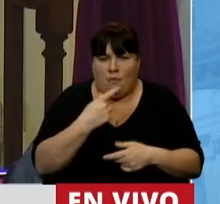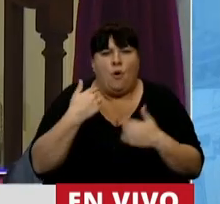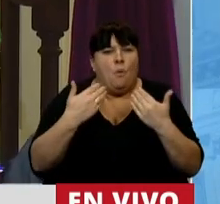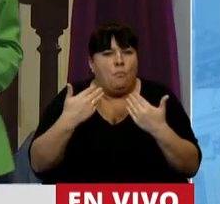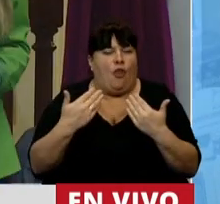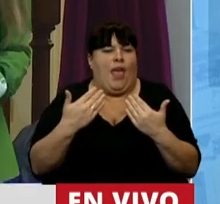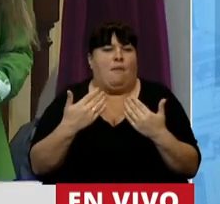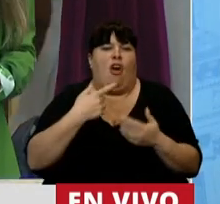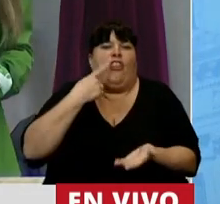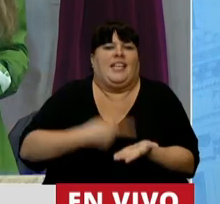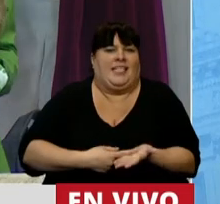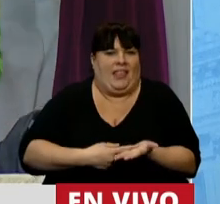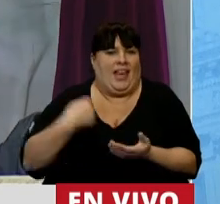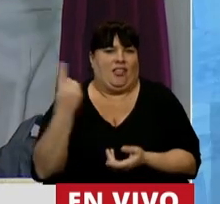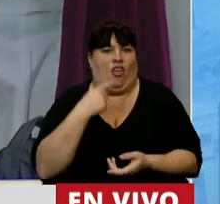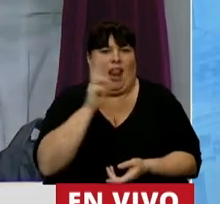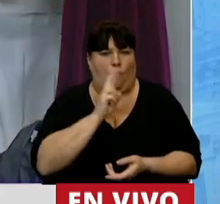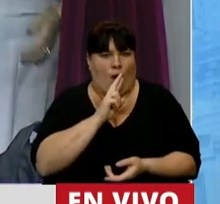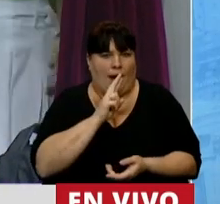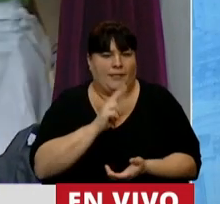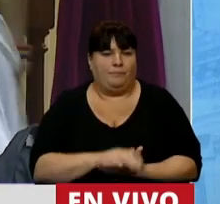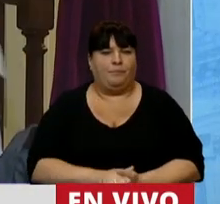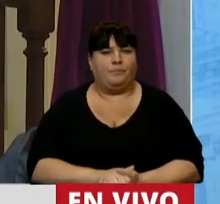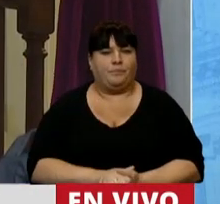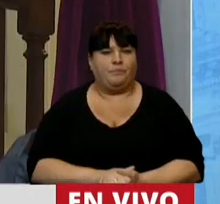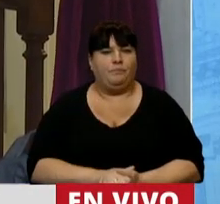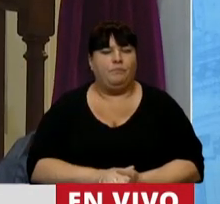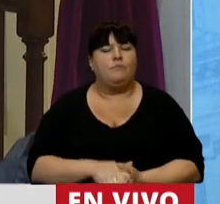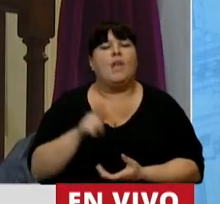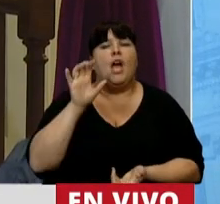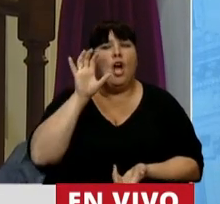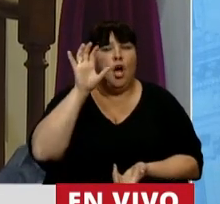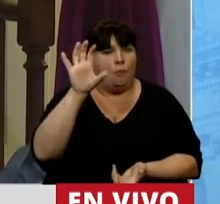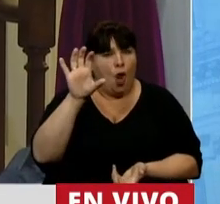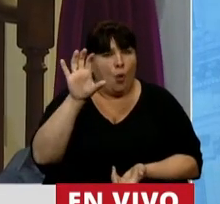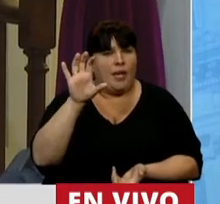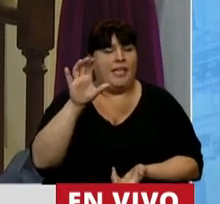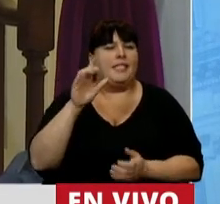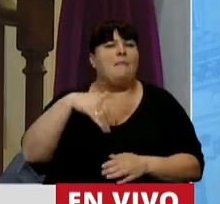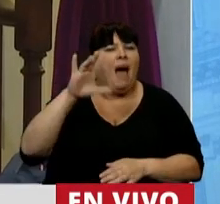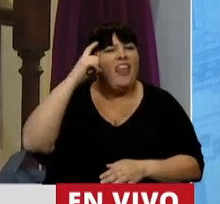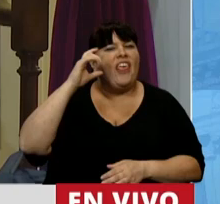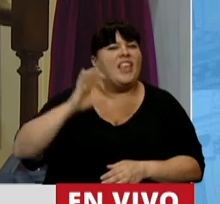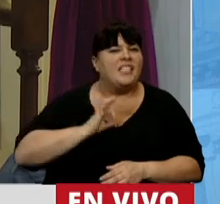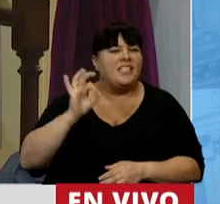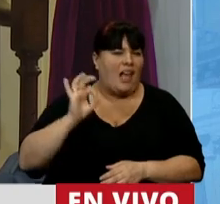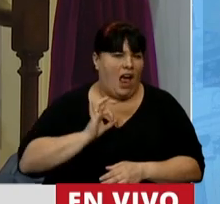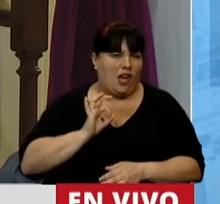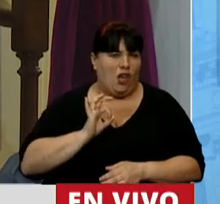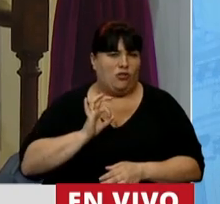capacidad de decidir de las mujeres. En una provincia que demoró más de 10 años